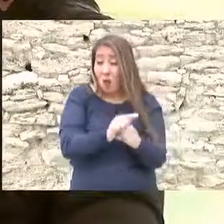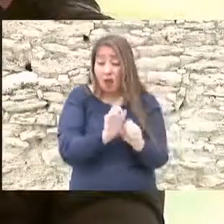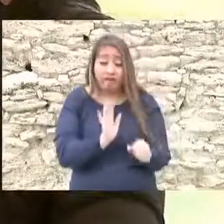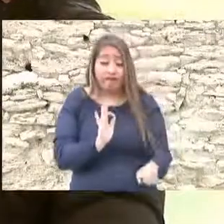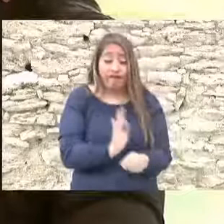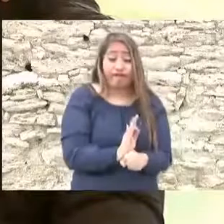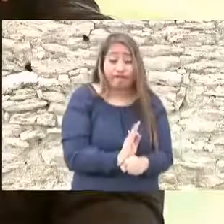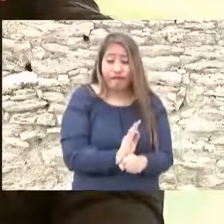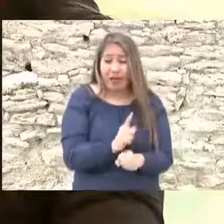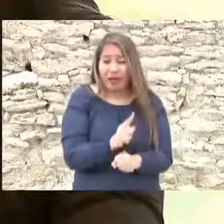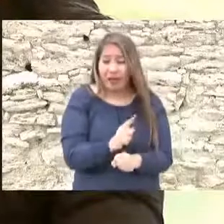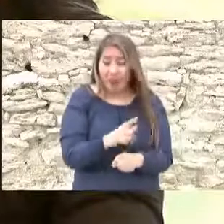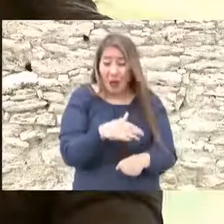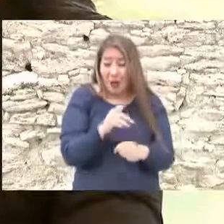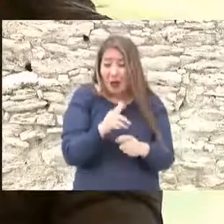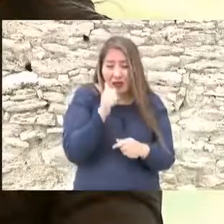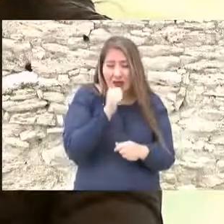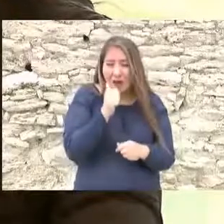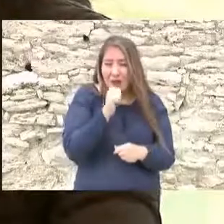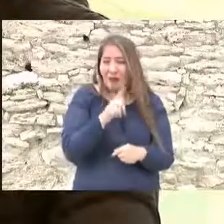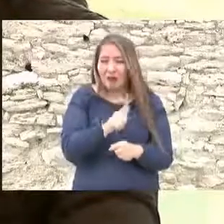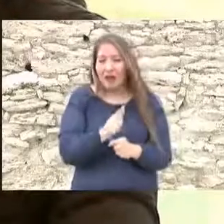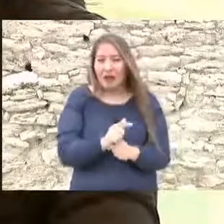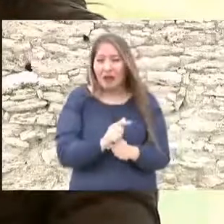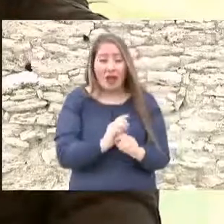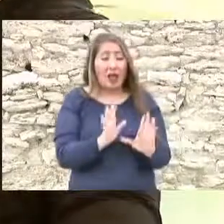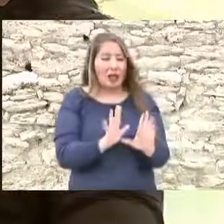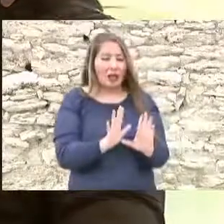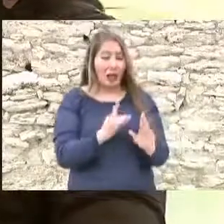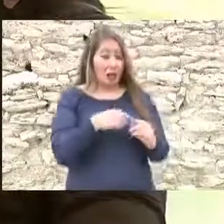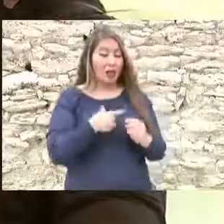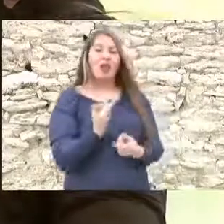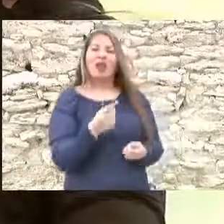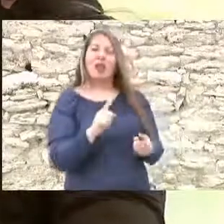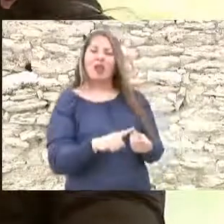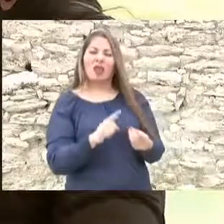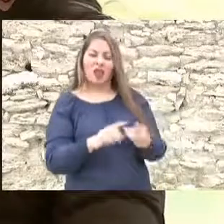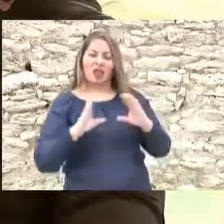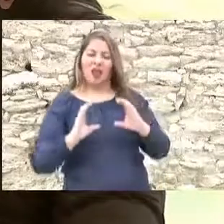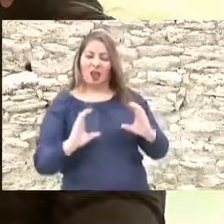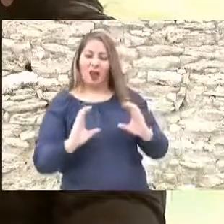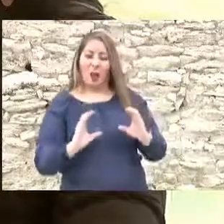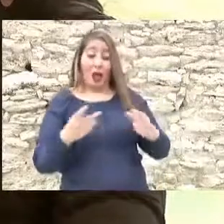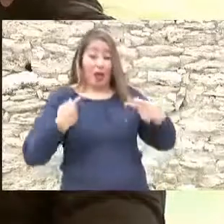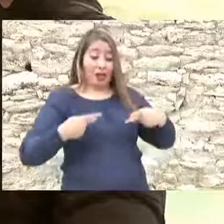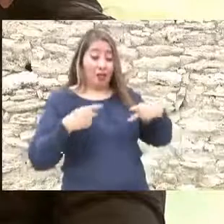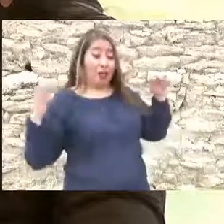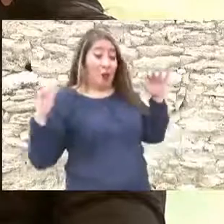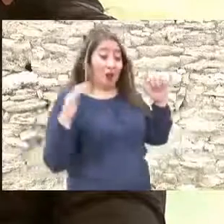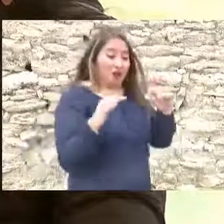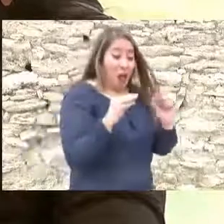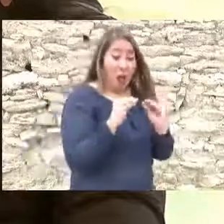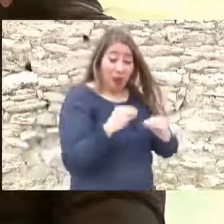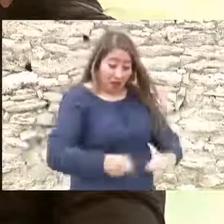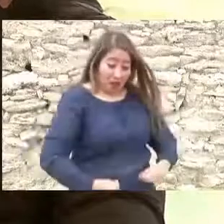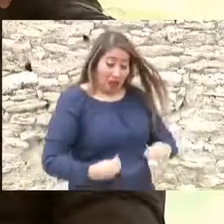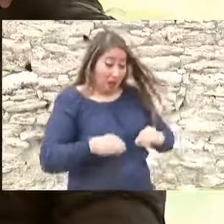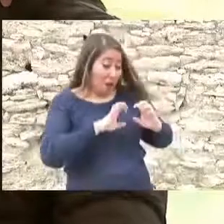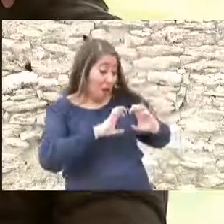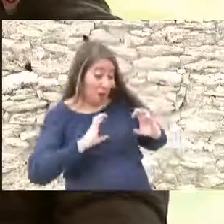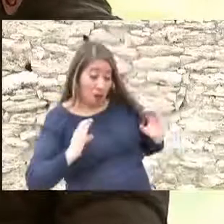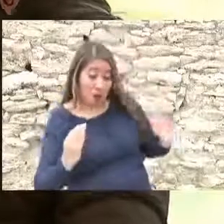guardianas y los guardianes son directamente la gente que vive en las localidades, en las comunidades, en las